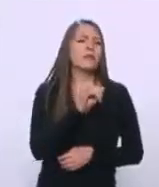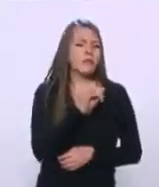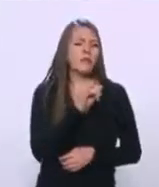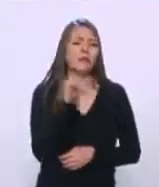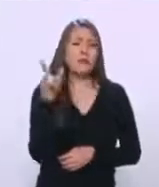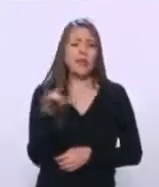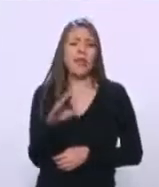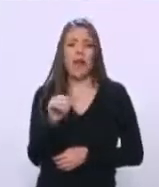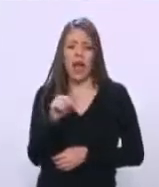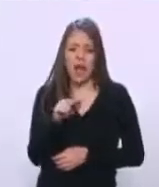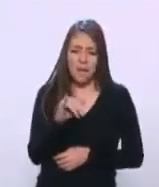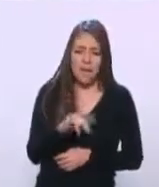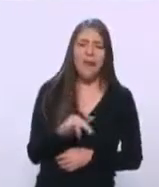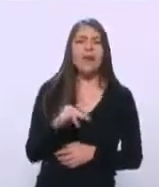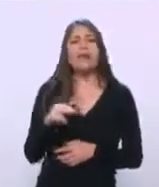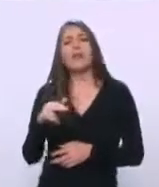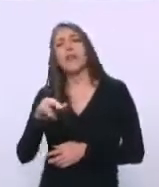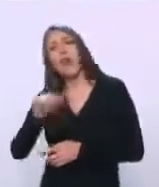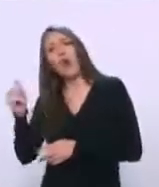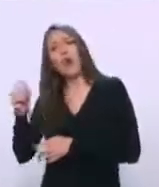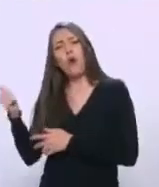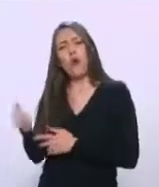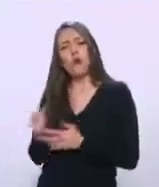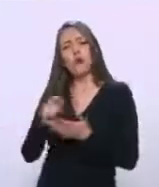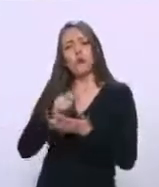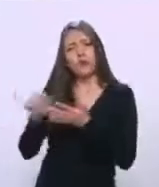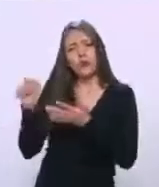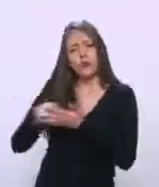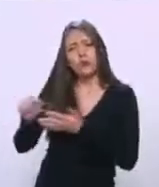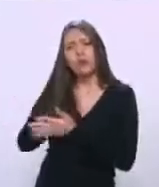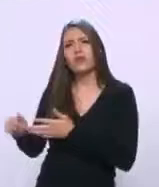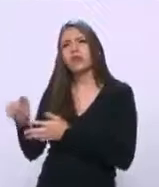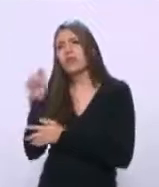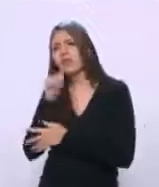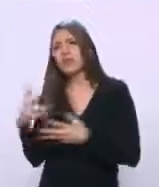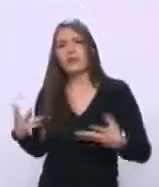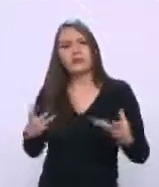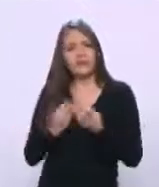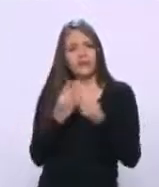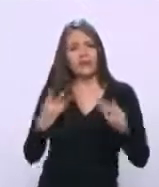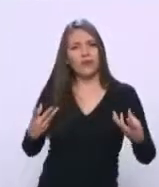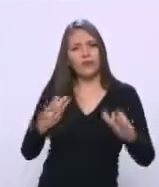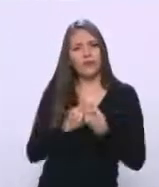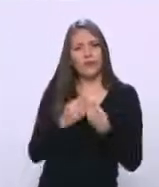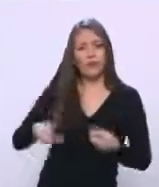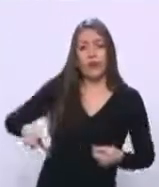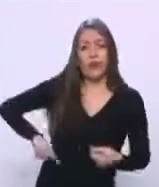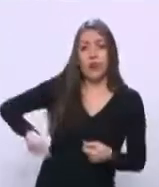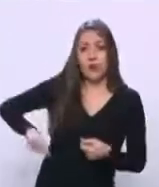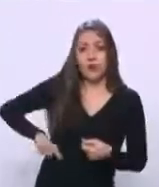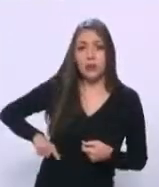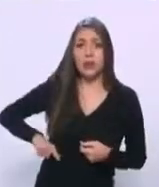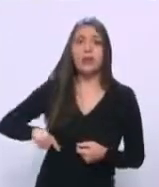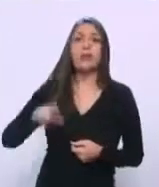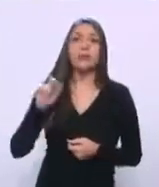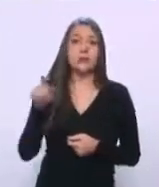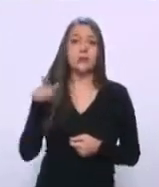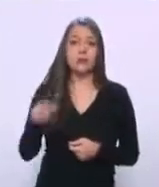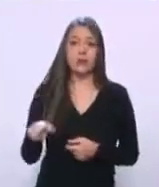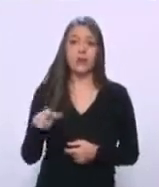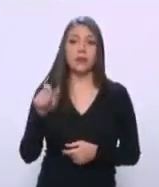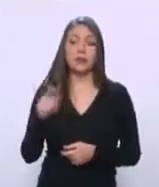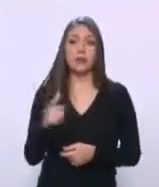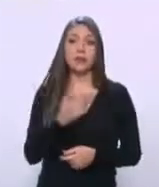Aguilar Camino y otros escritores que han estado muy cerca del poder siempre y en el momento que están en su sexenio,